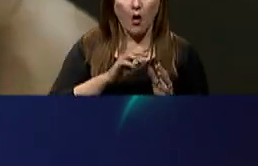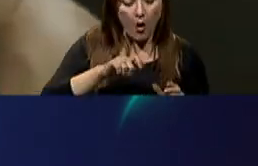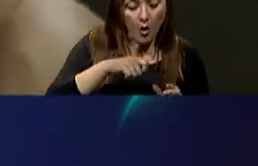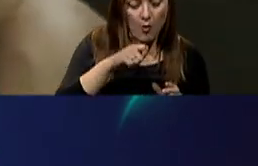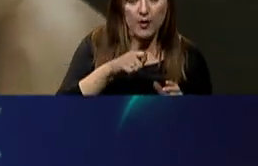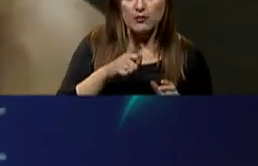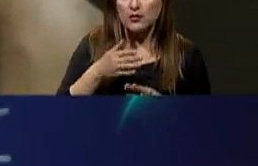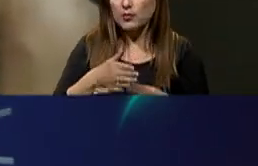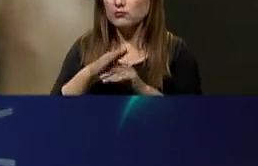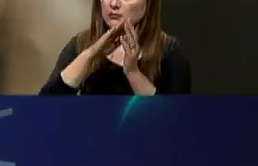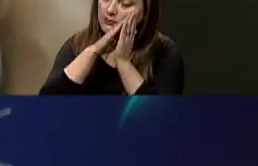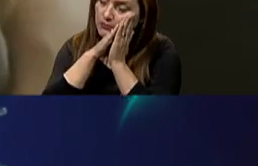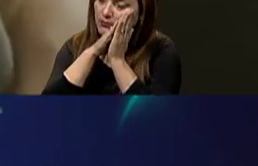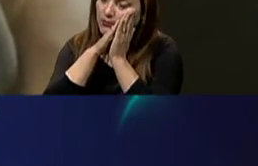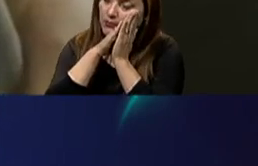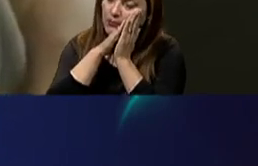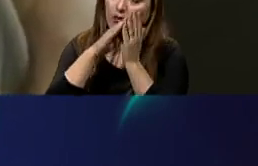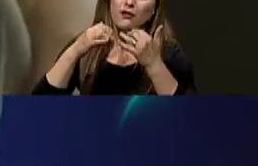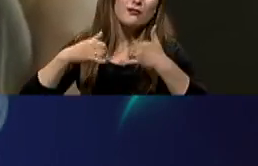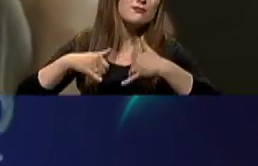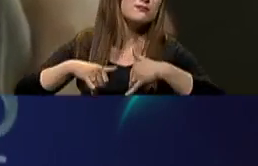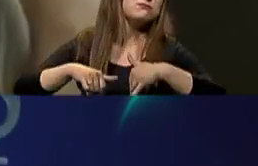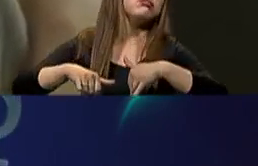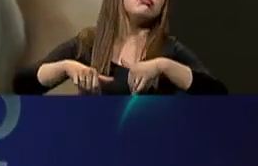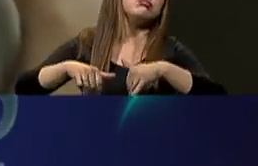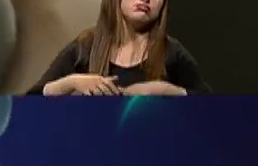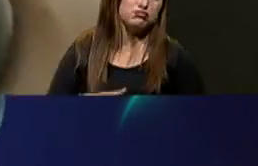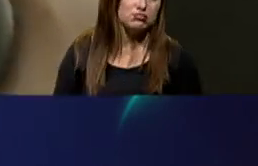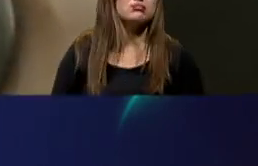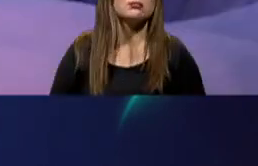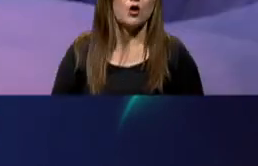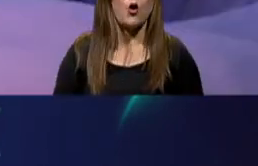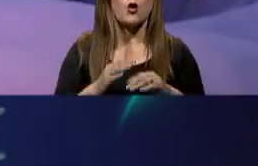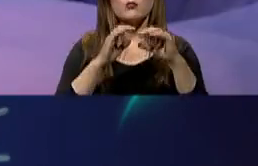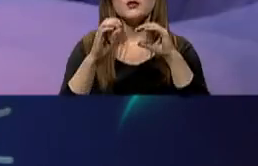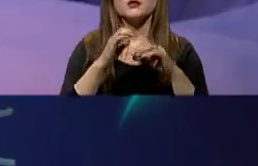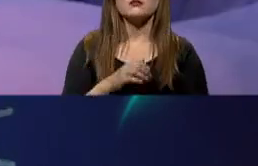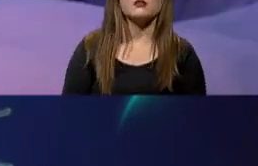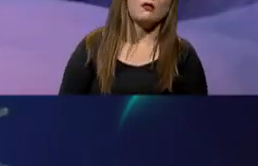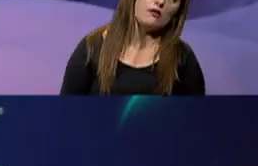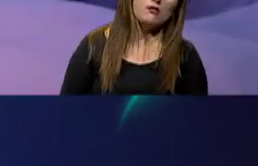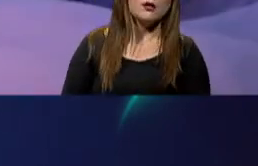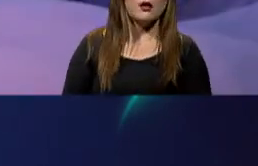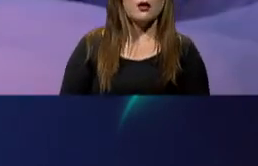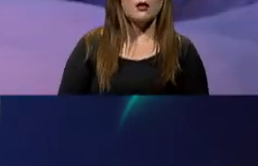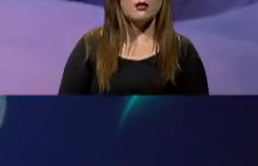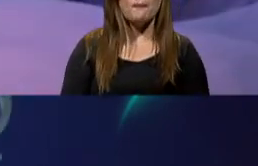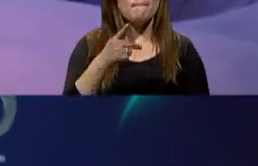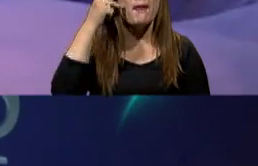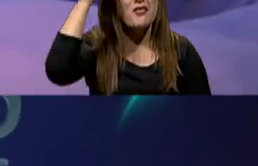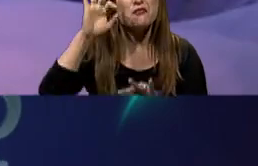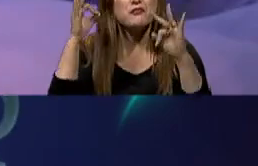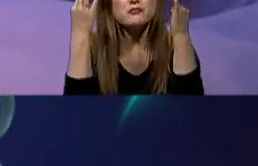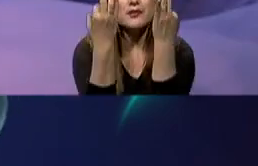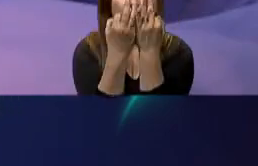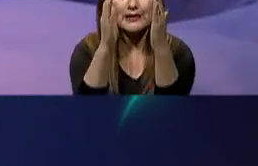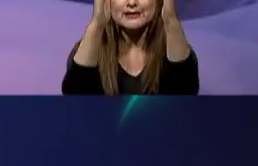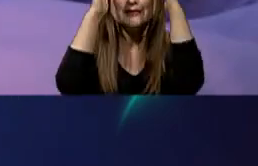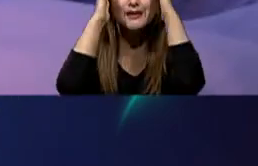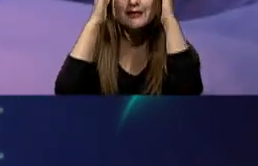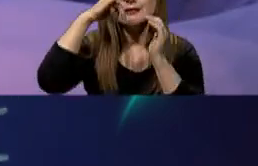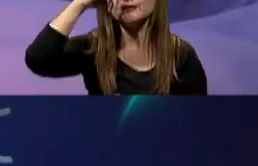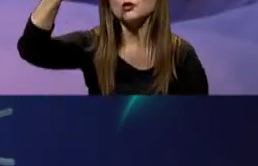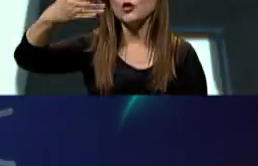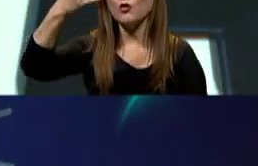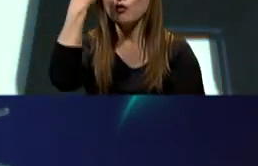Hay personas que se quedan durmiendo, se quedan dormidas mientras conversan. Y atentos padres de familia, porque los más pequeñitos en casa